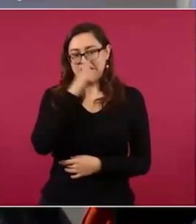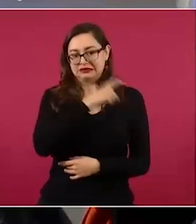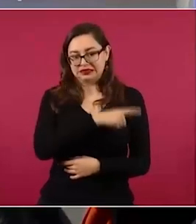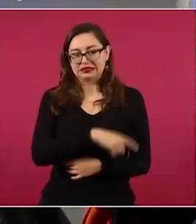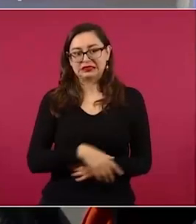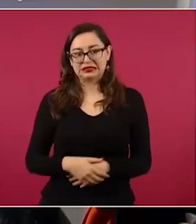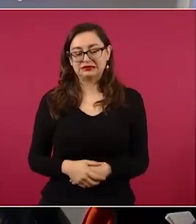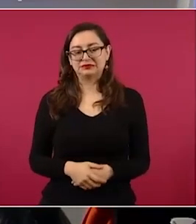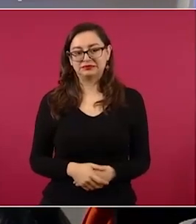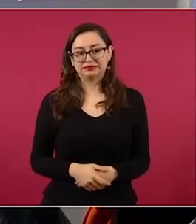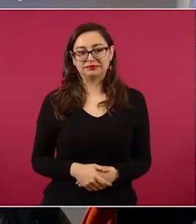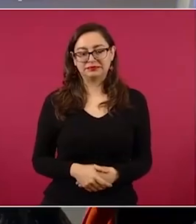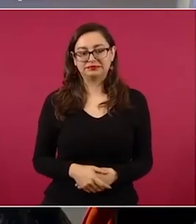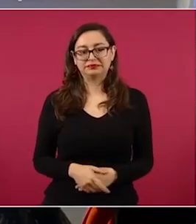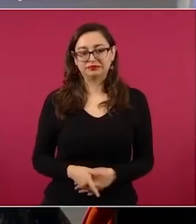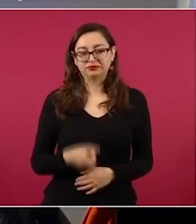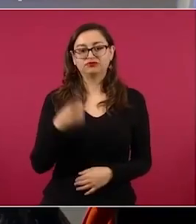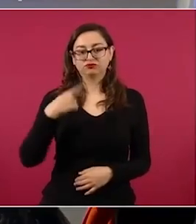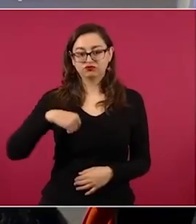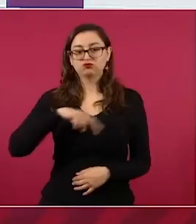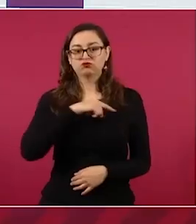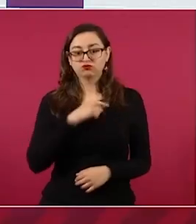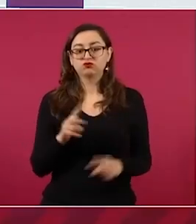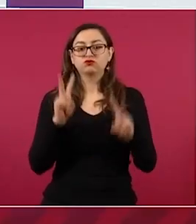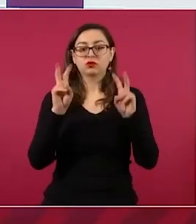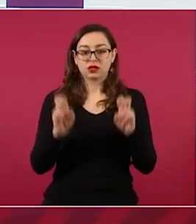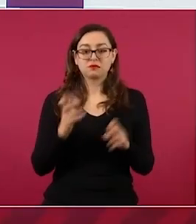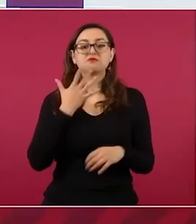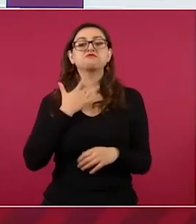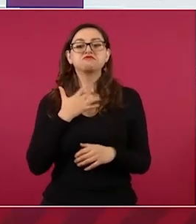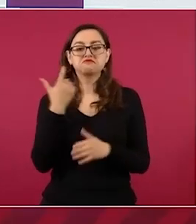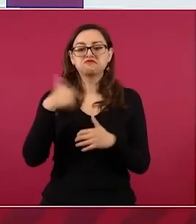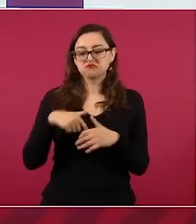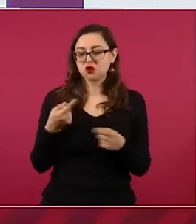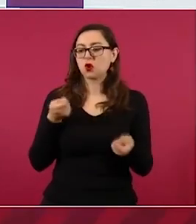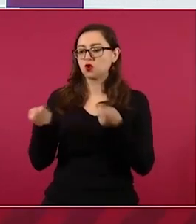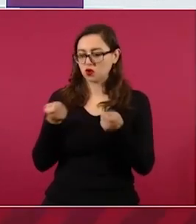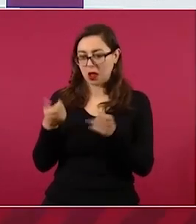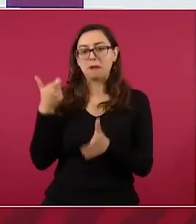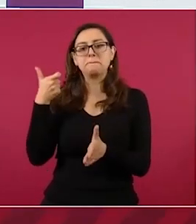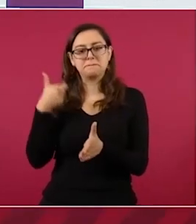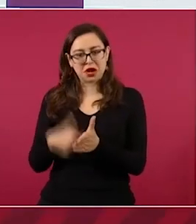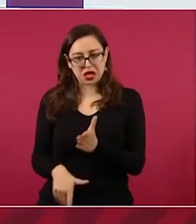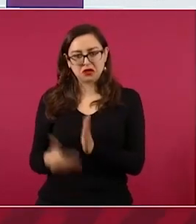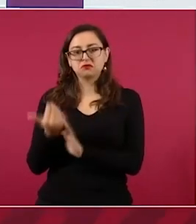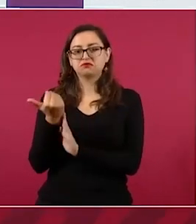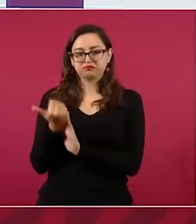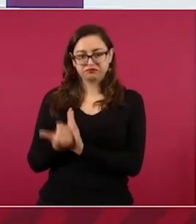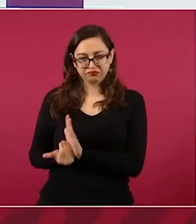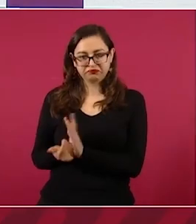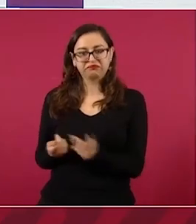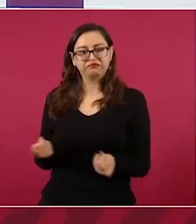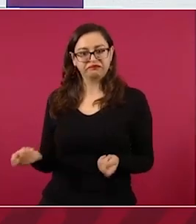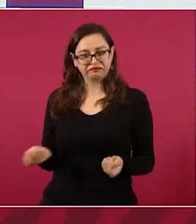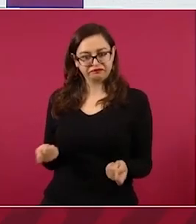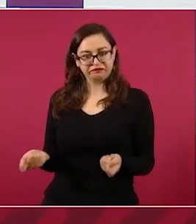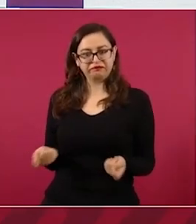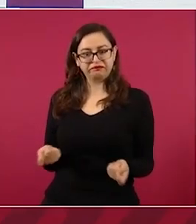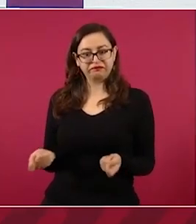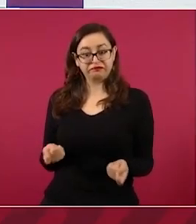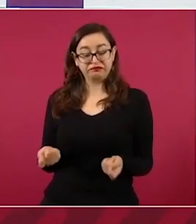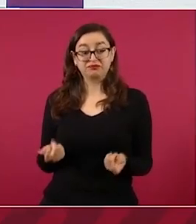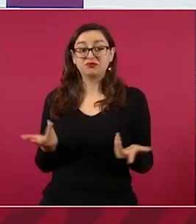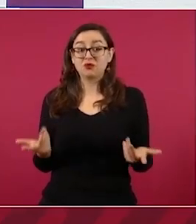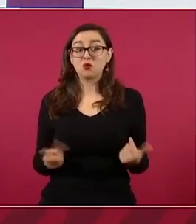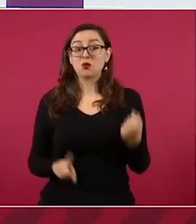sí tenemos aquí más control. Desde que comenzó esta inflación